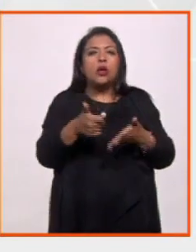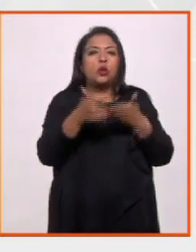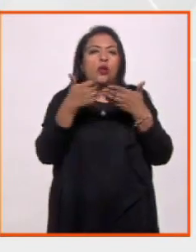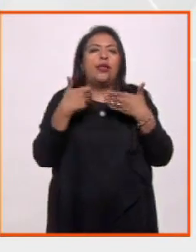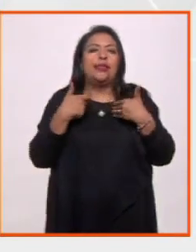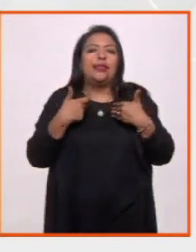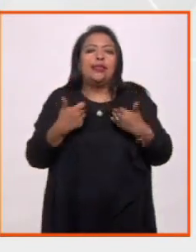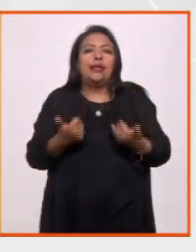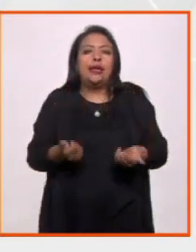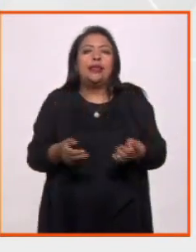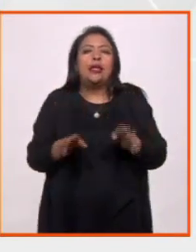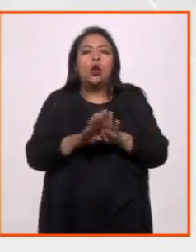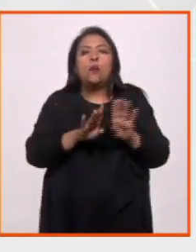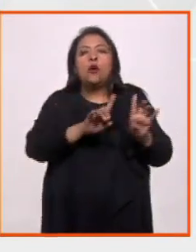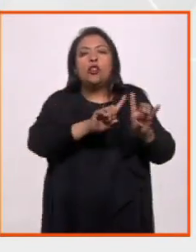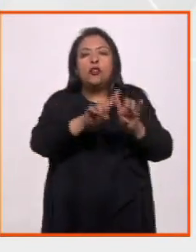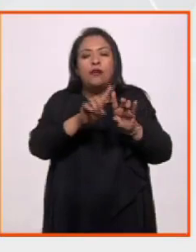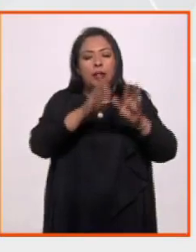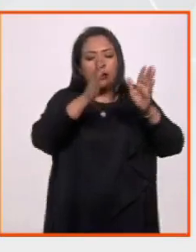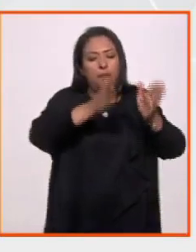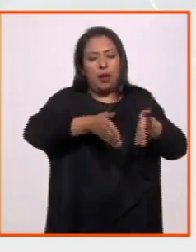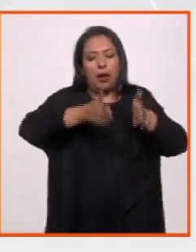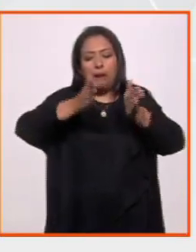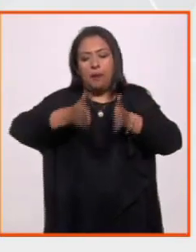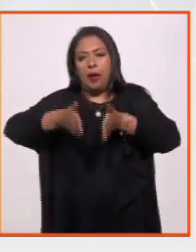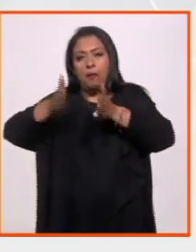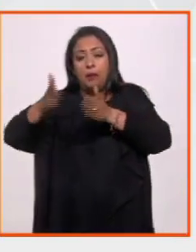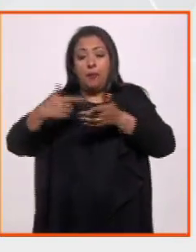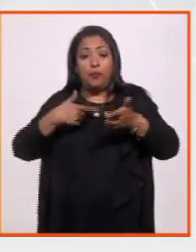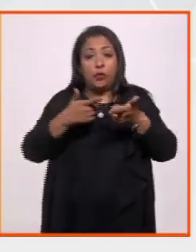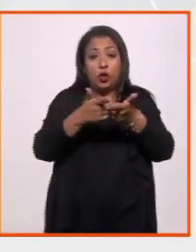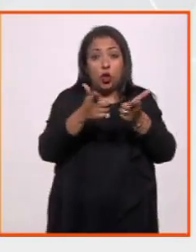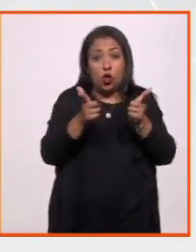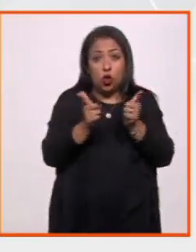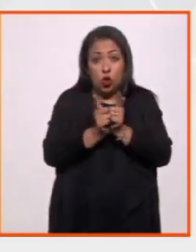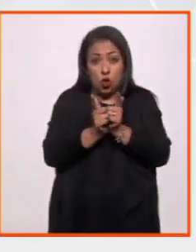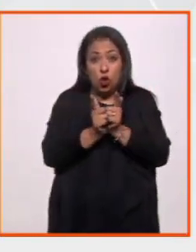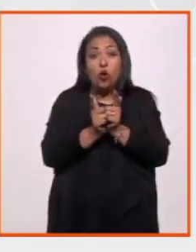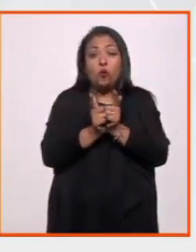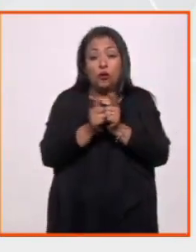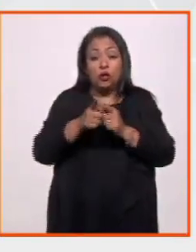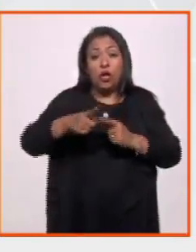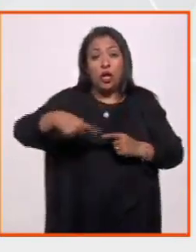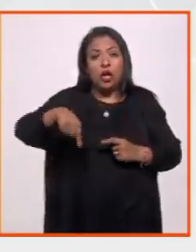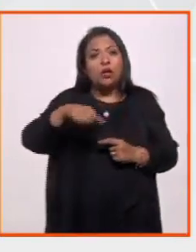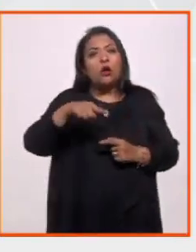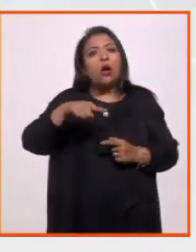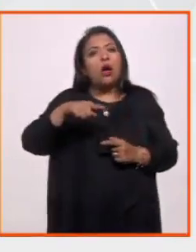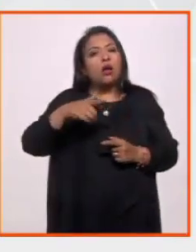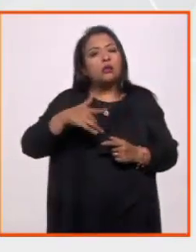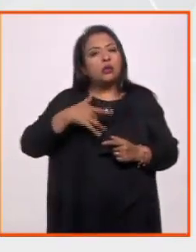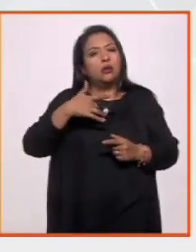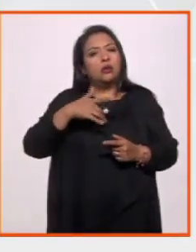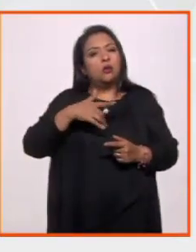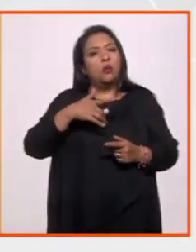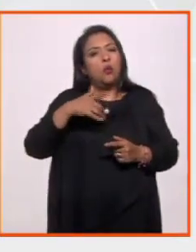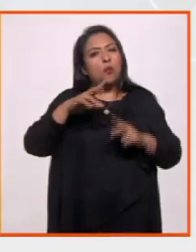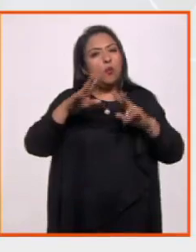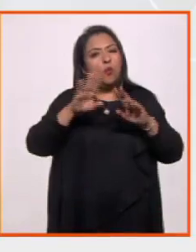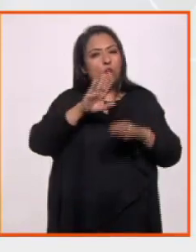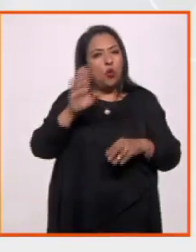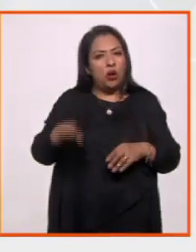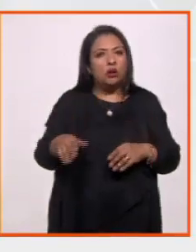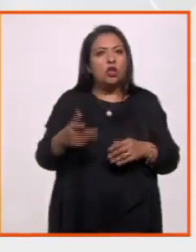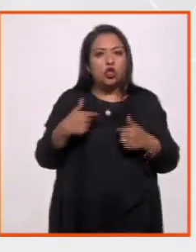los diferentes periodos de cómo los grupos tenían sobre la muerte y cómo enterrar a sus muertos.